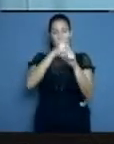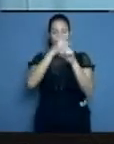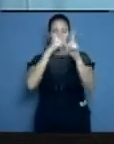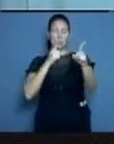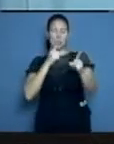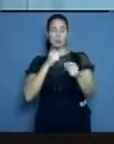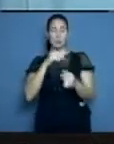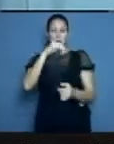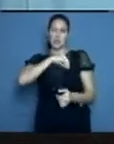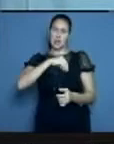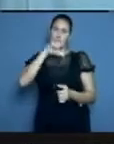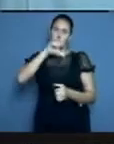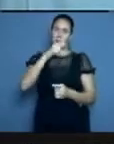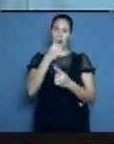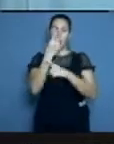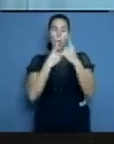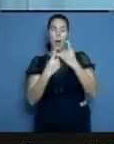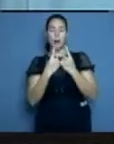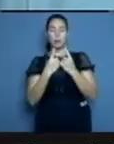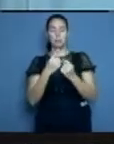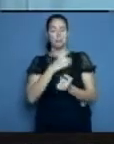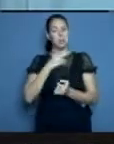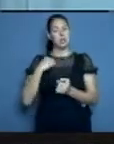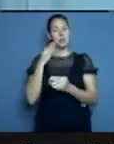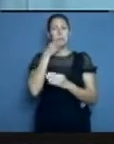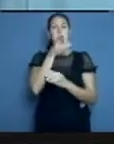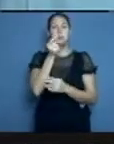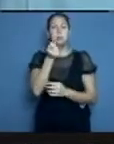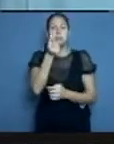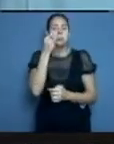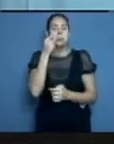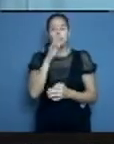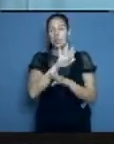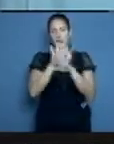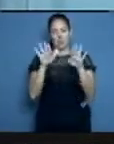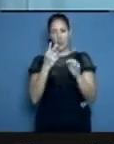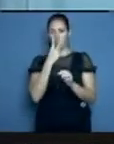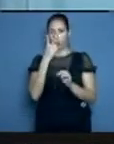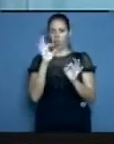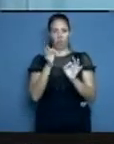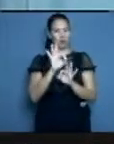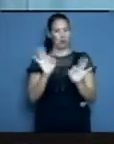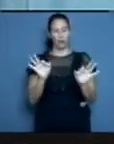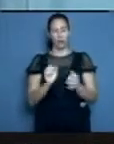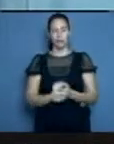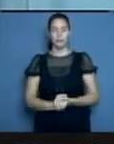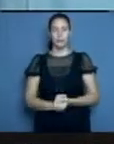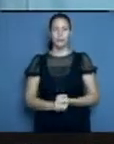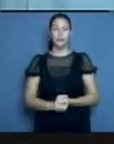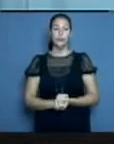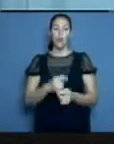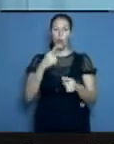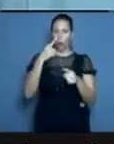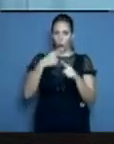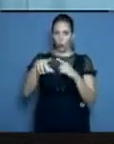más. Los pacientes, sobre todo del ITH, tienen muchas inquietudes. Otra de las interrogantes, habla